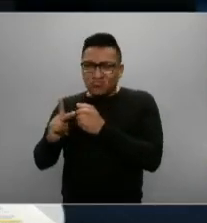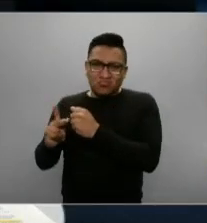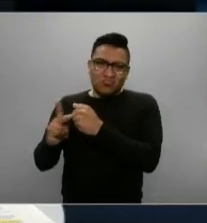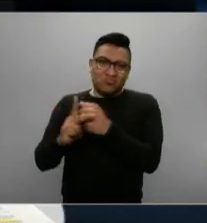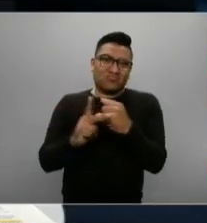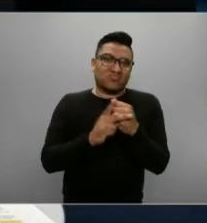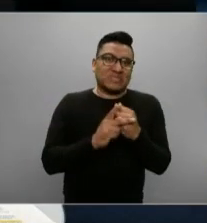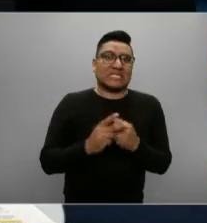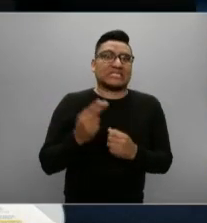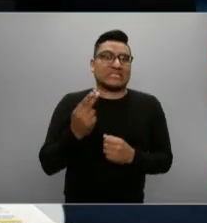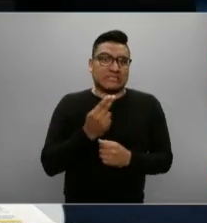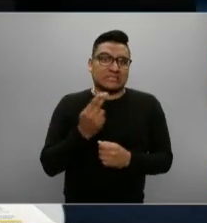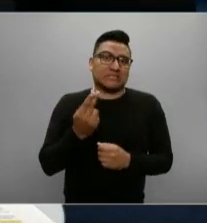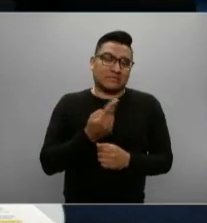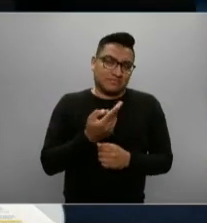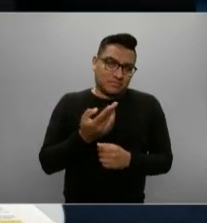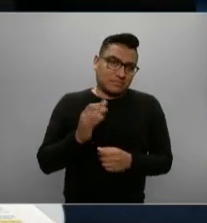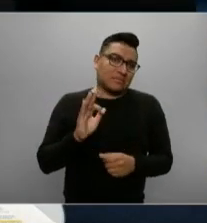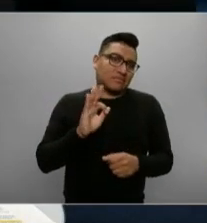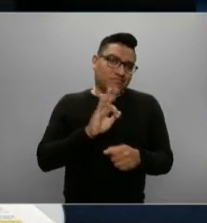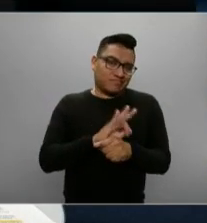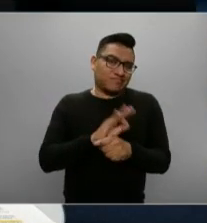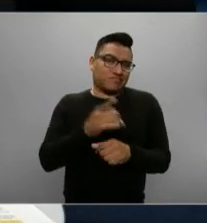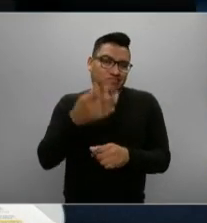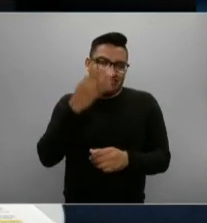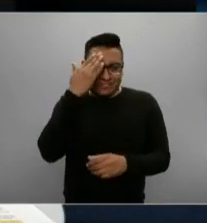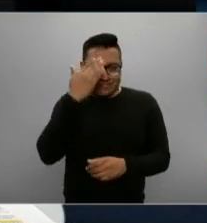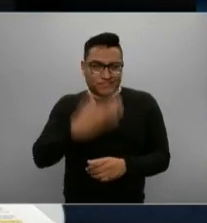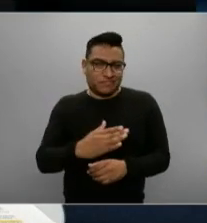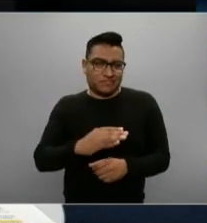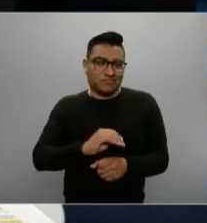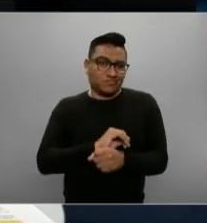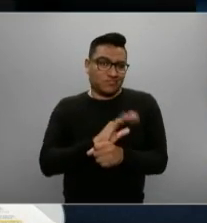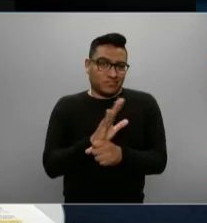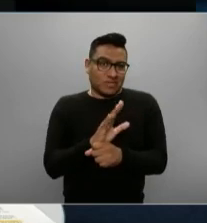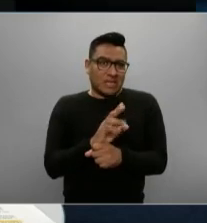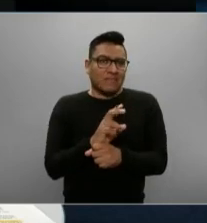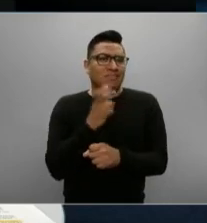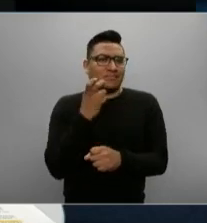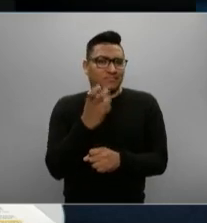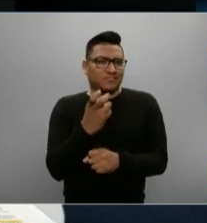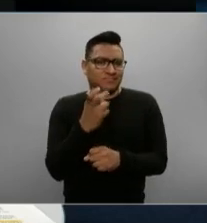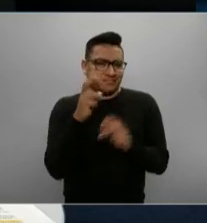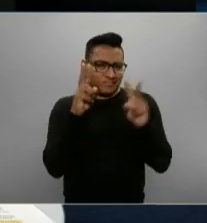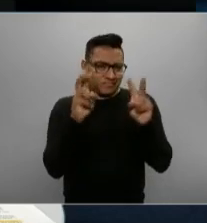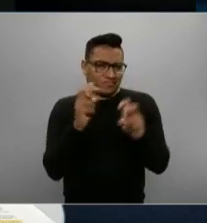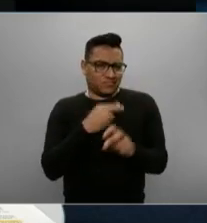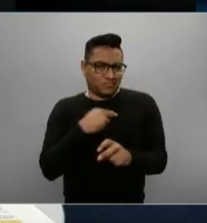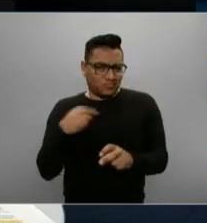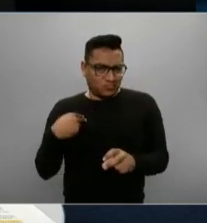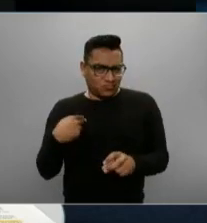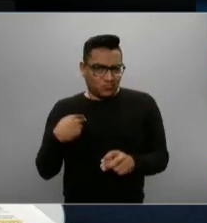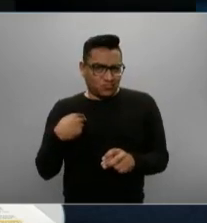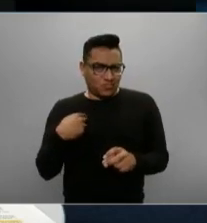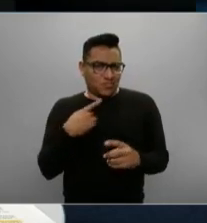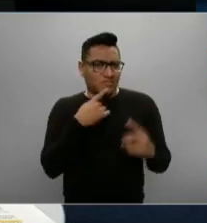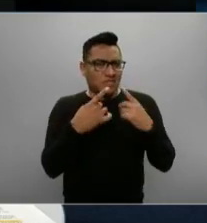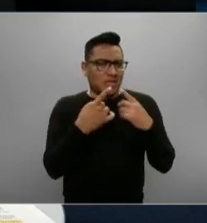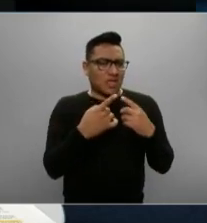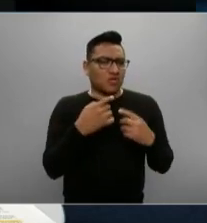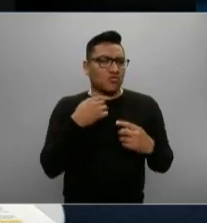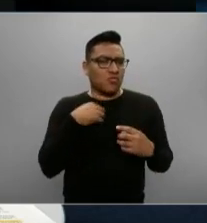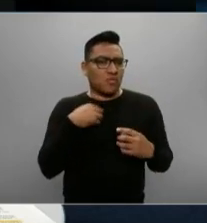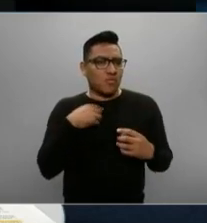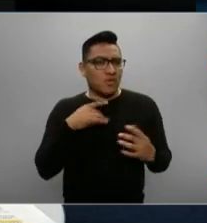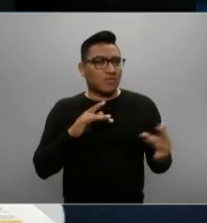crítico, todas las Naciones que están siendo afectadas por el coronavirus. Y para hablar de este tema, me voy a enlazar ahora a Nueva York con el